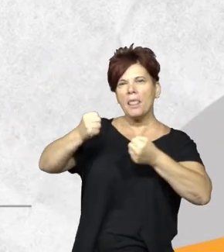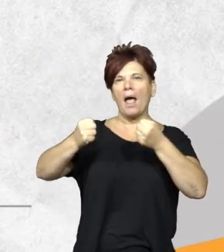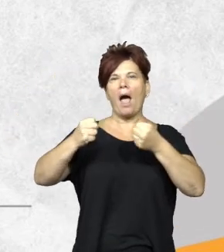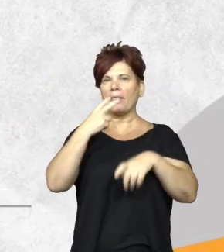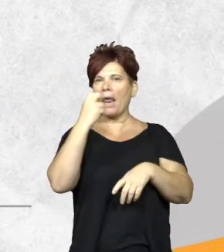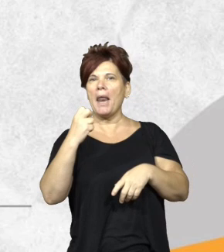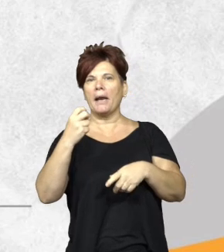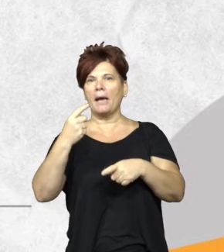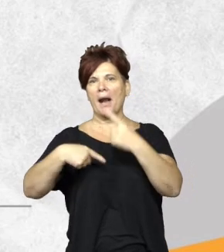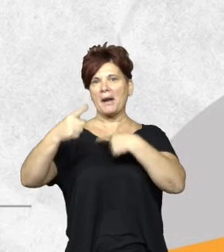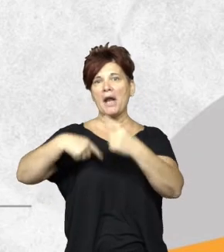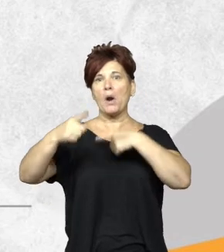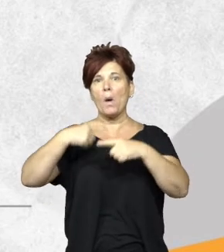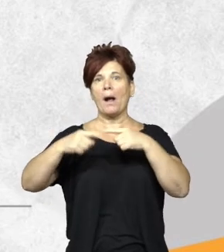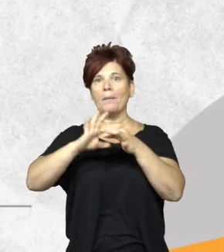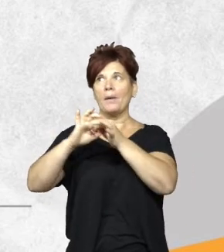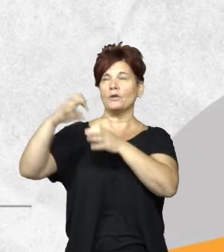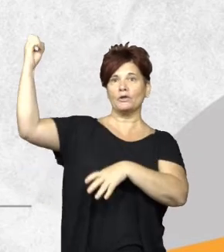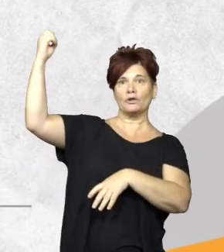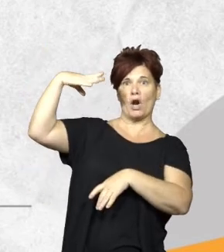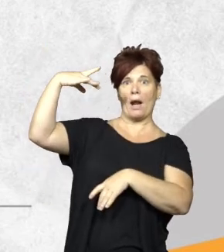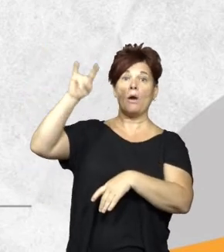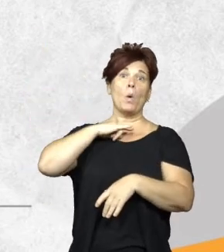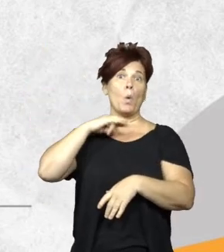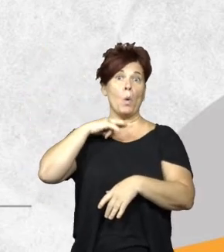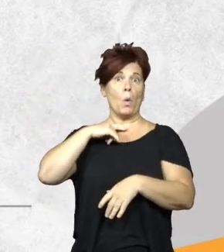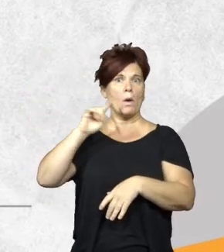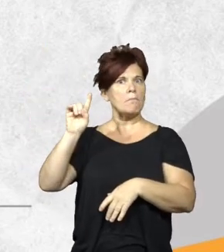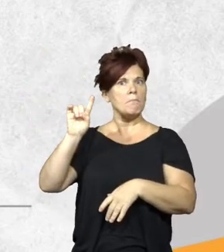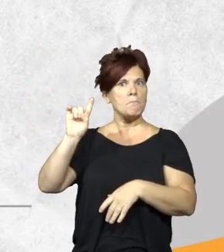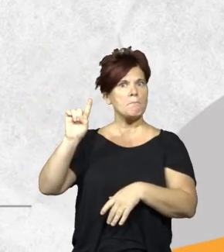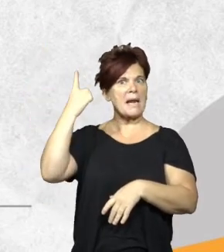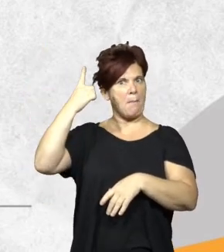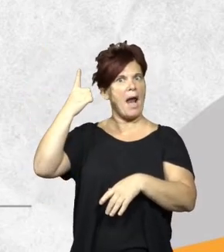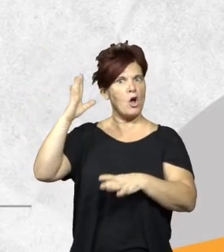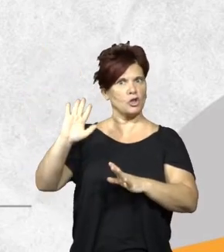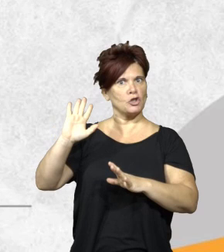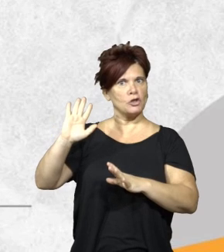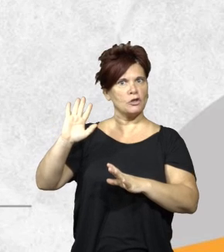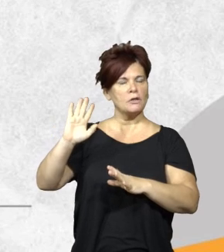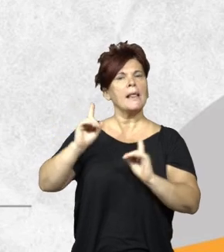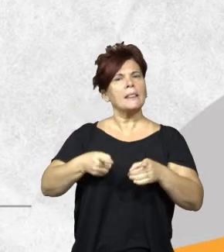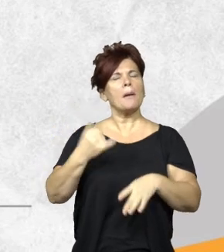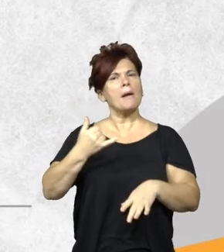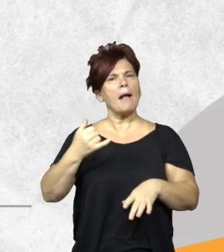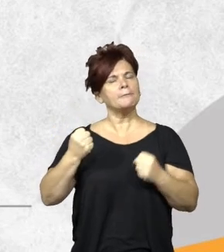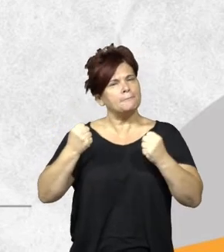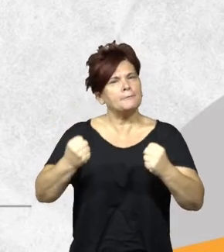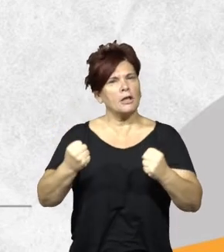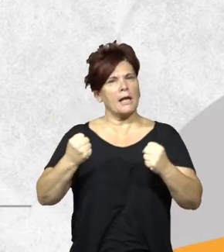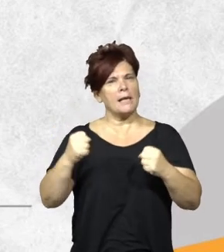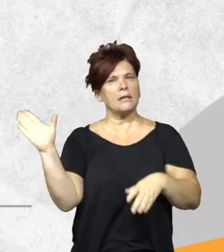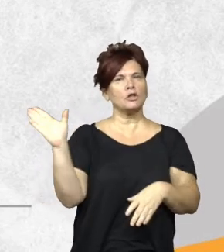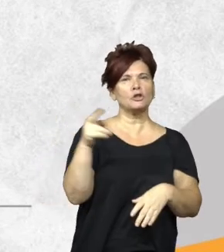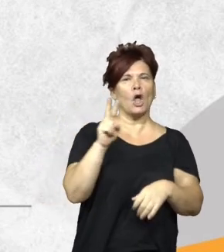energías renovables a través de energía solar, que de hecho Jujuy es pionera también en eso. Pero bueno, también han tenido que fortalecerse todos los